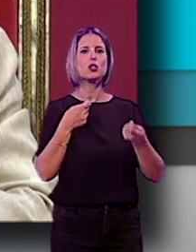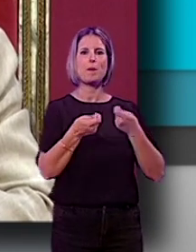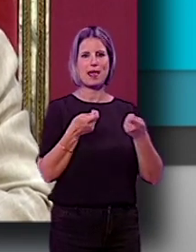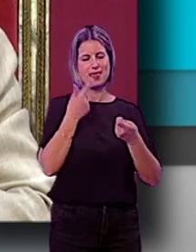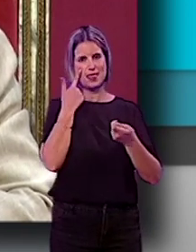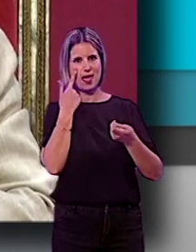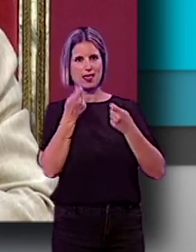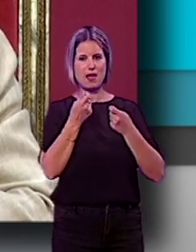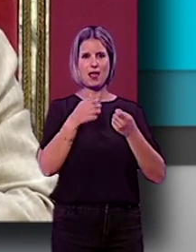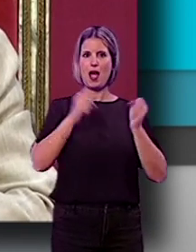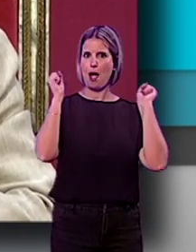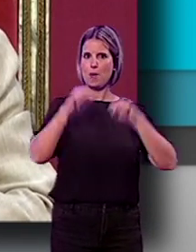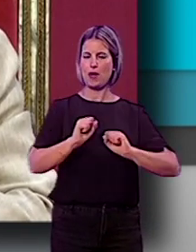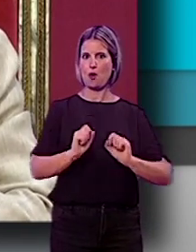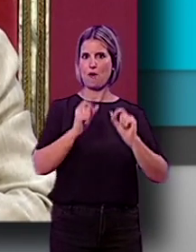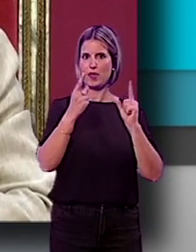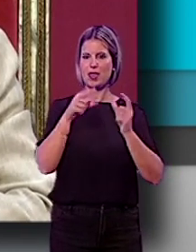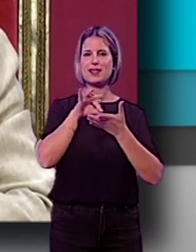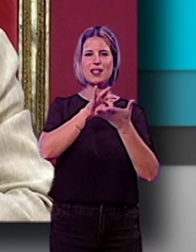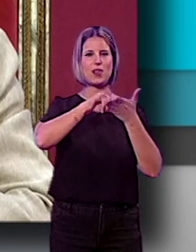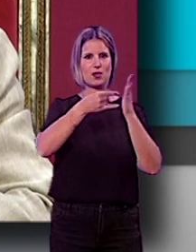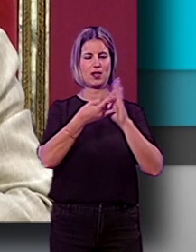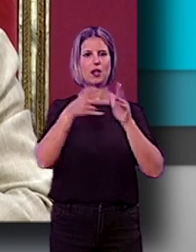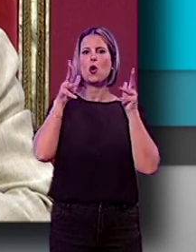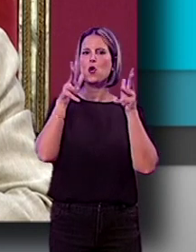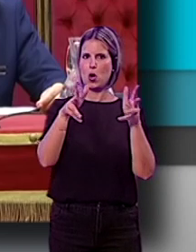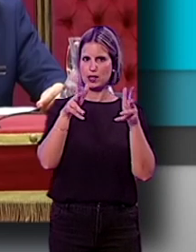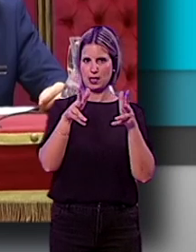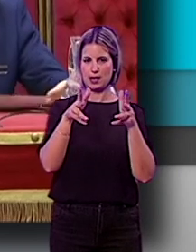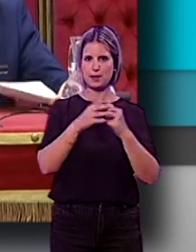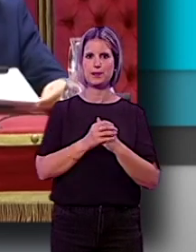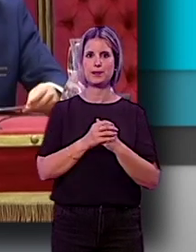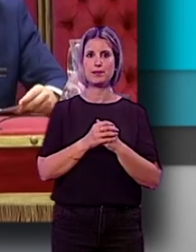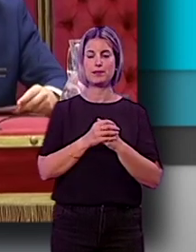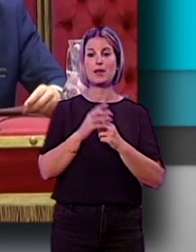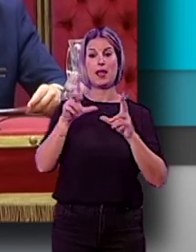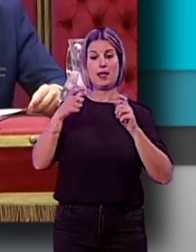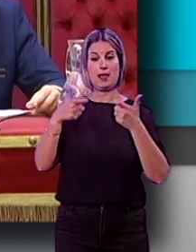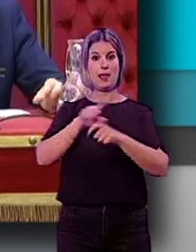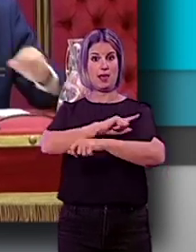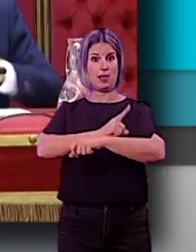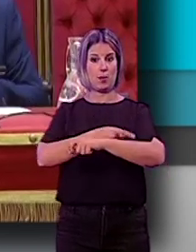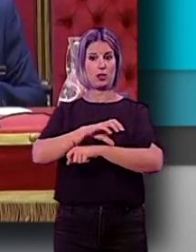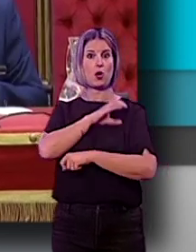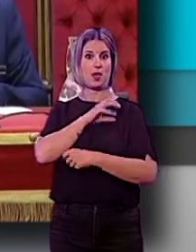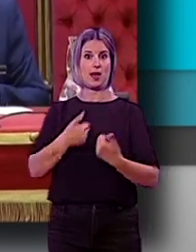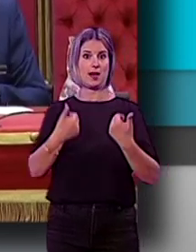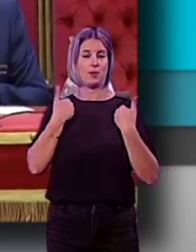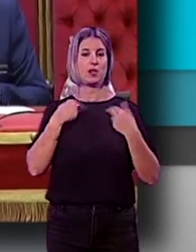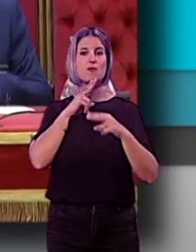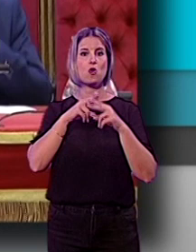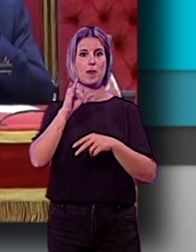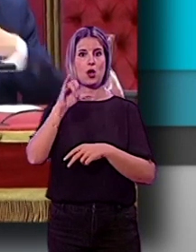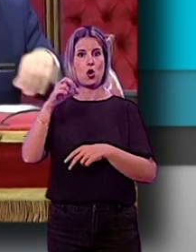aprobación definitiva por parte de los servicios técnicos de la Consejería de Turismo. En deportes, el concejal responsable del área, Jorge